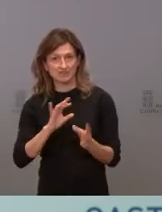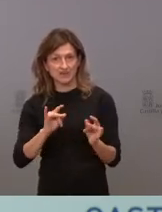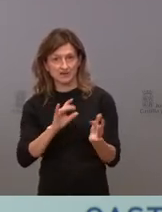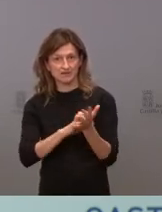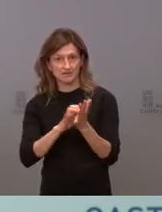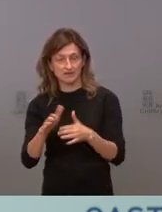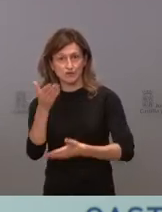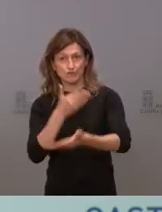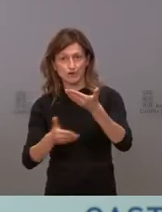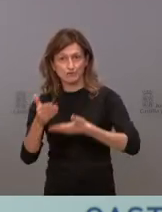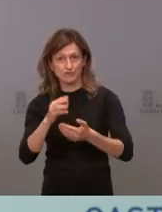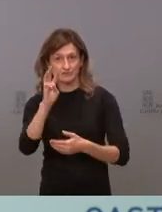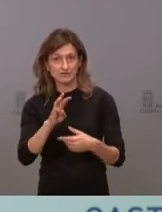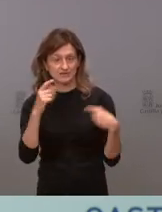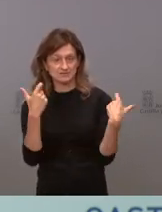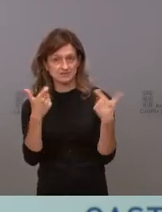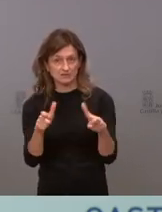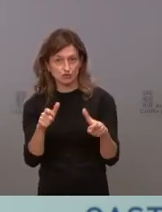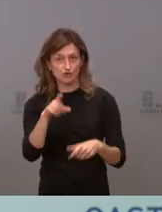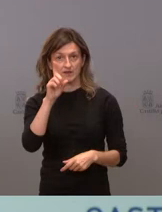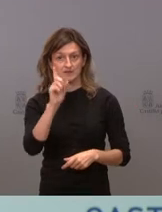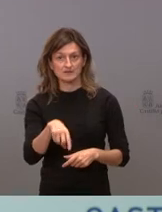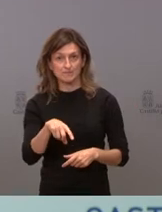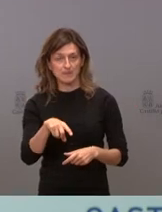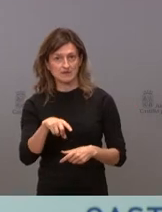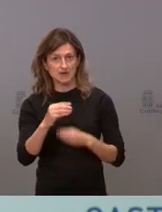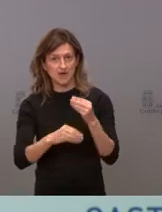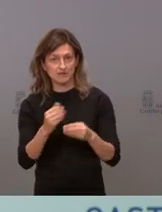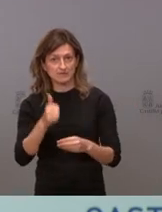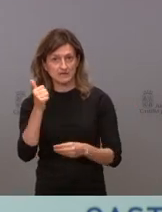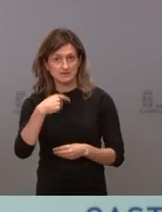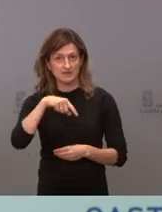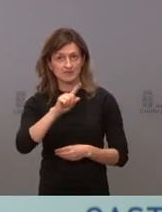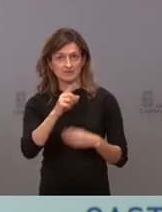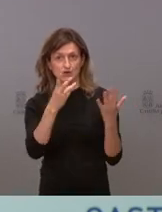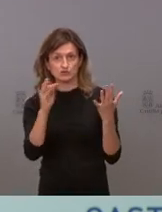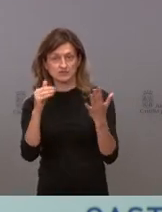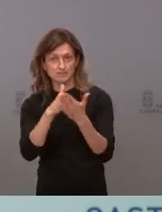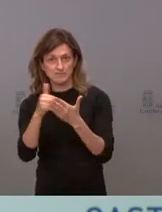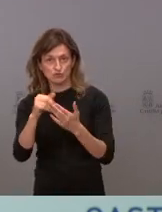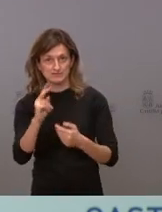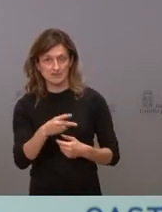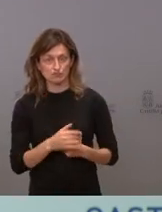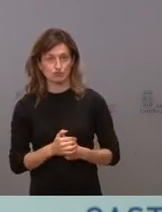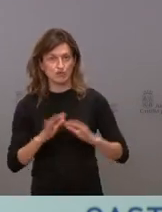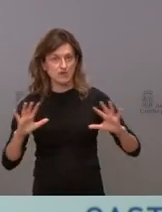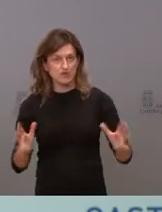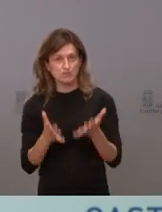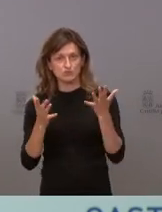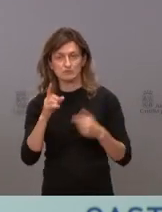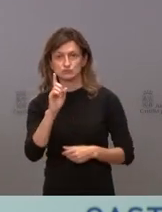colaboración con el tercer sector también se ha intensificado, 180 millones de euros. Impulsamos